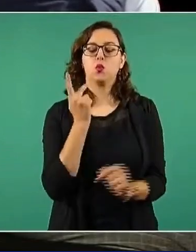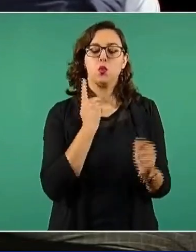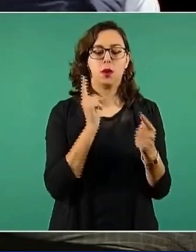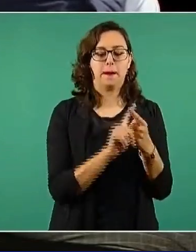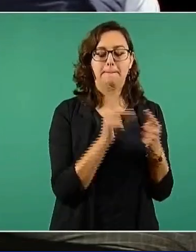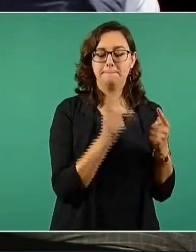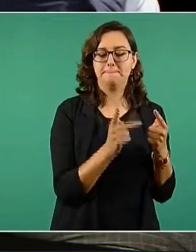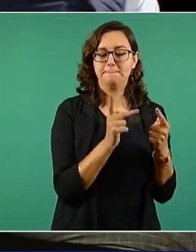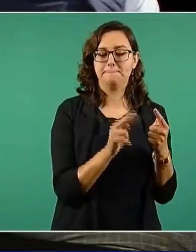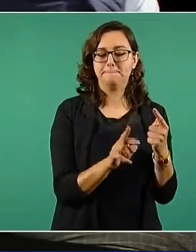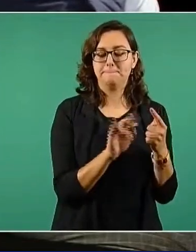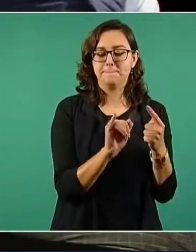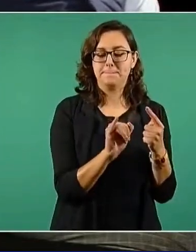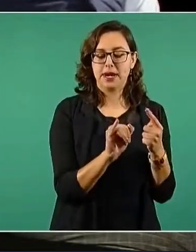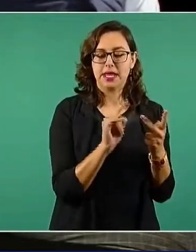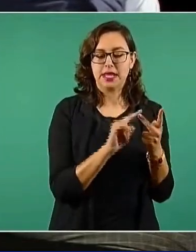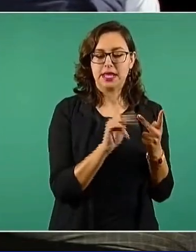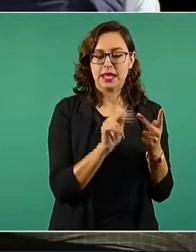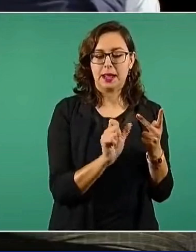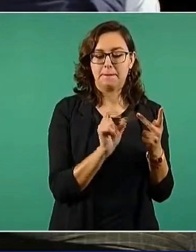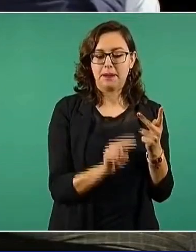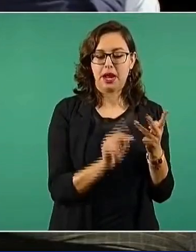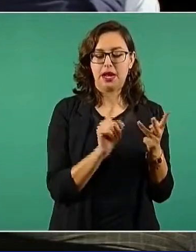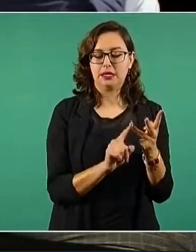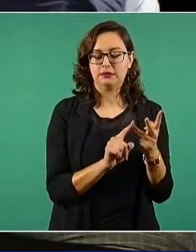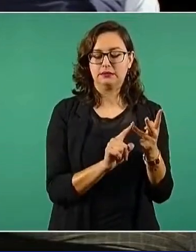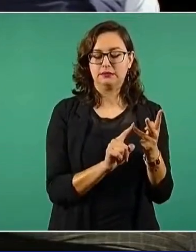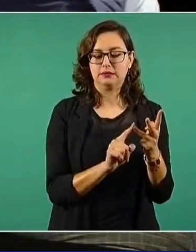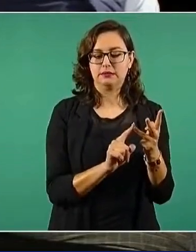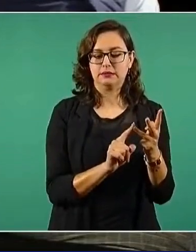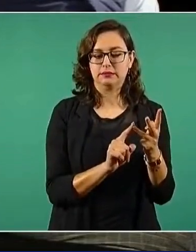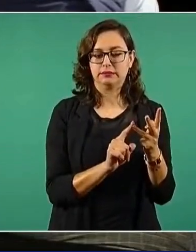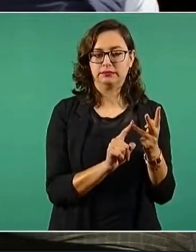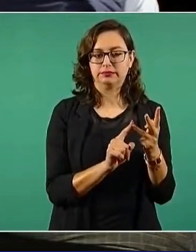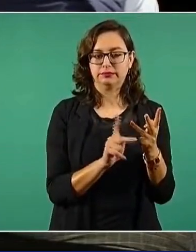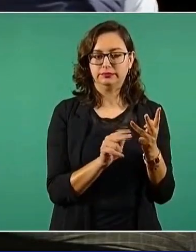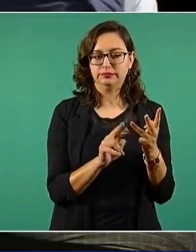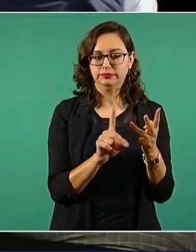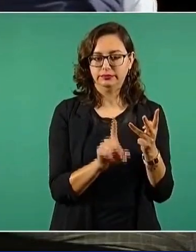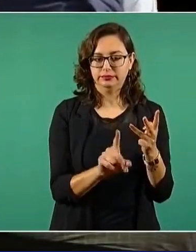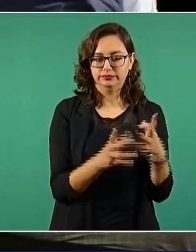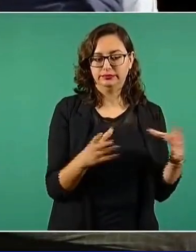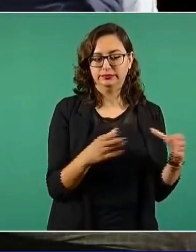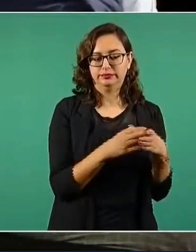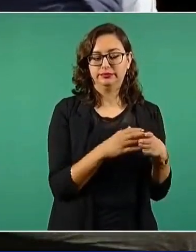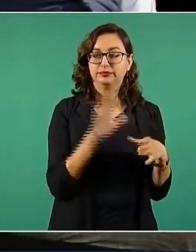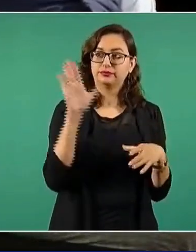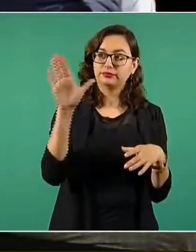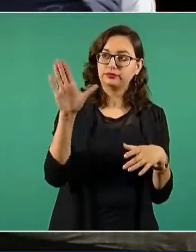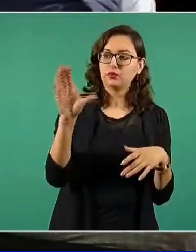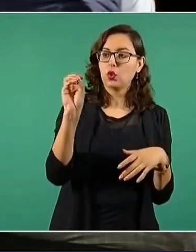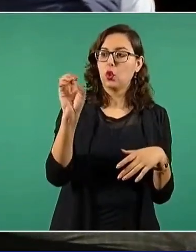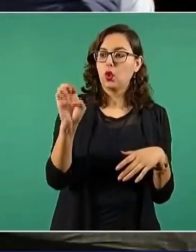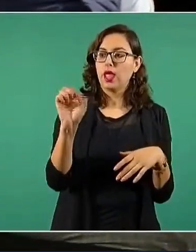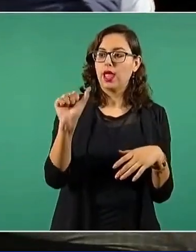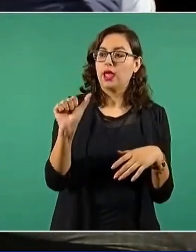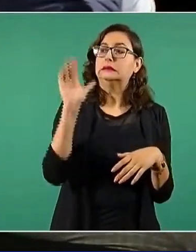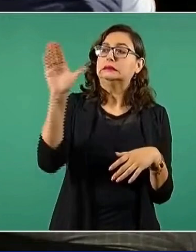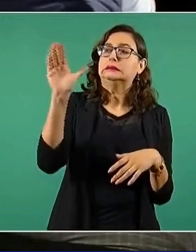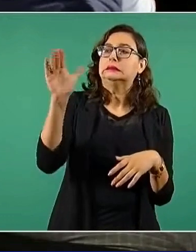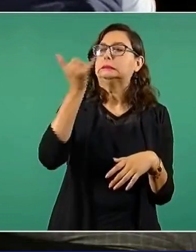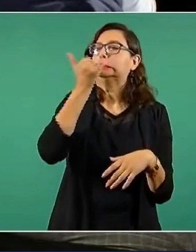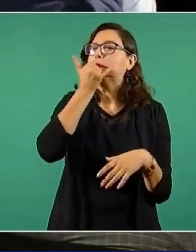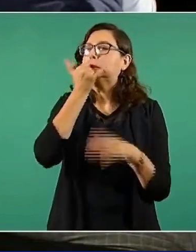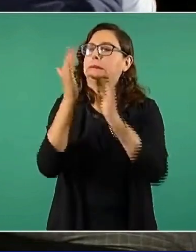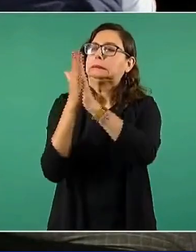comisión de observadores que visite nuestro país para investigar estas acusaciones de que en la pasada elección hubo